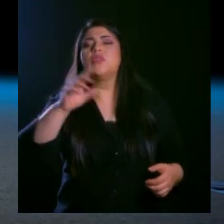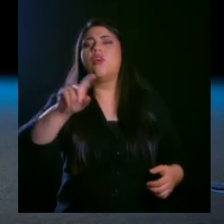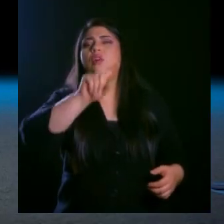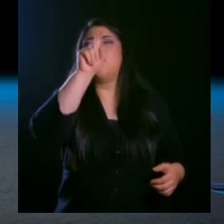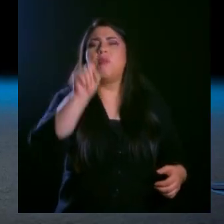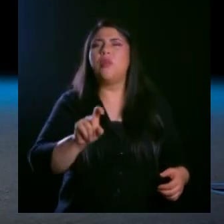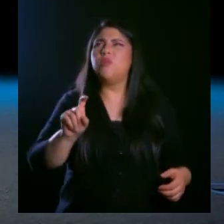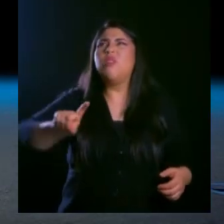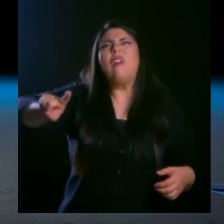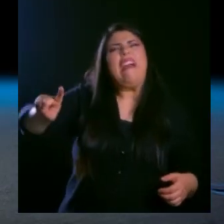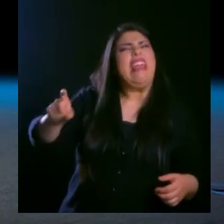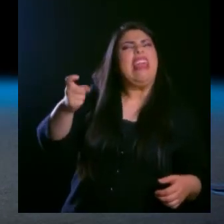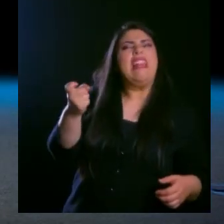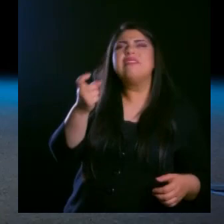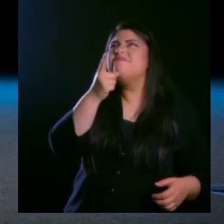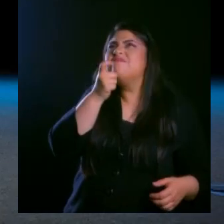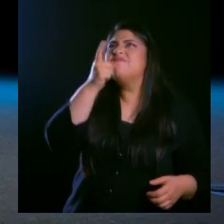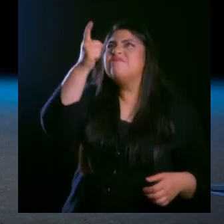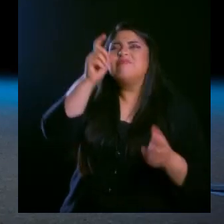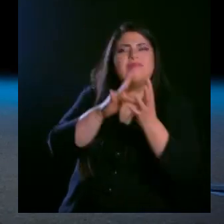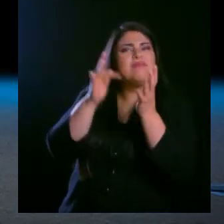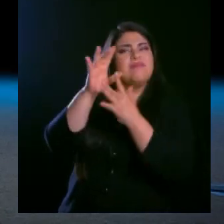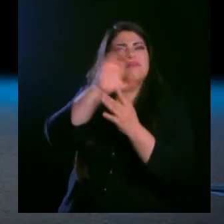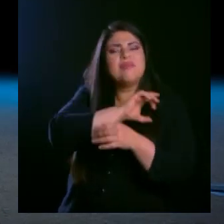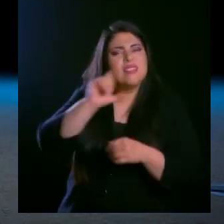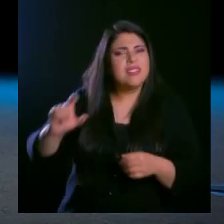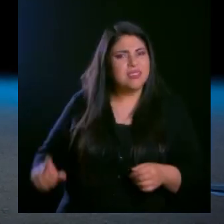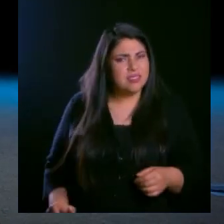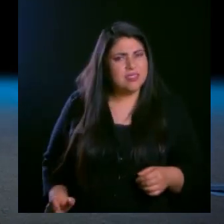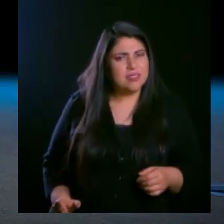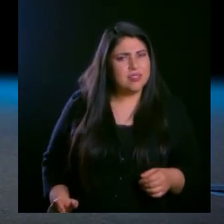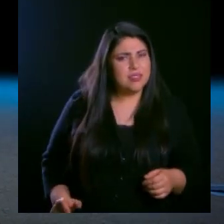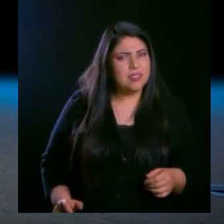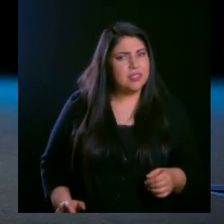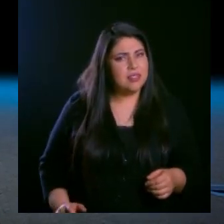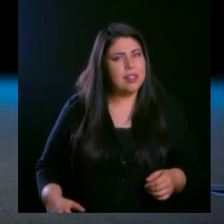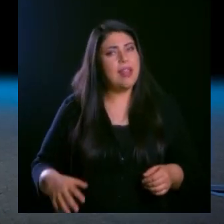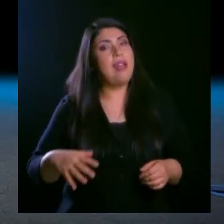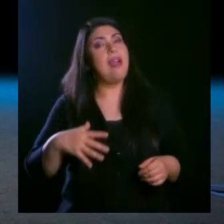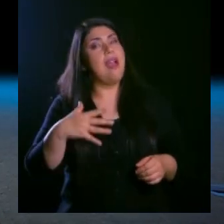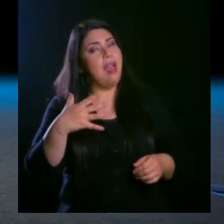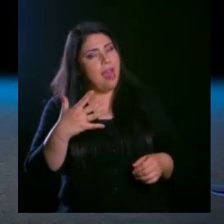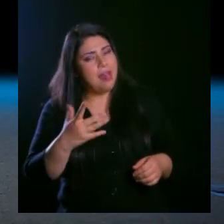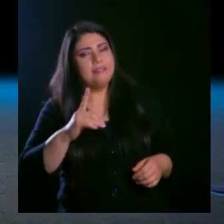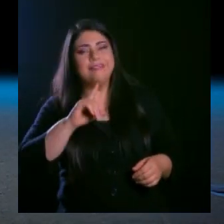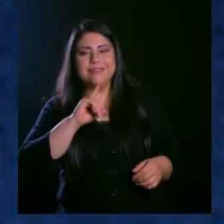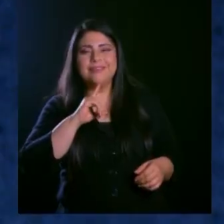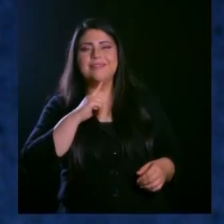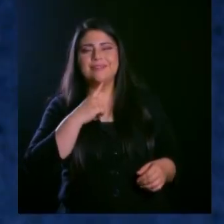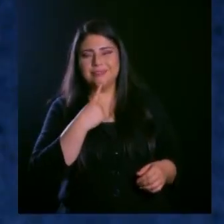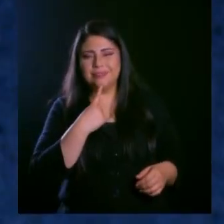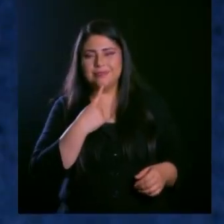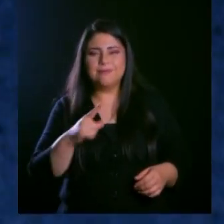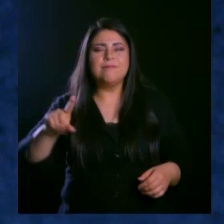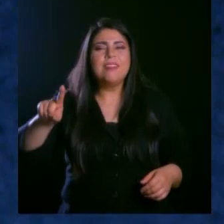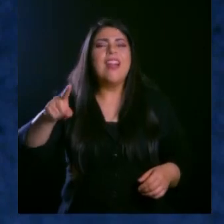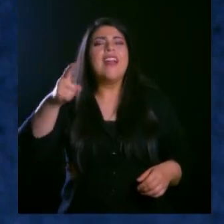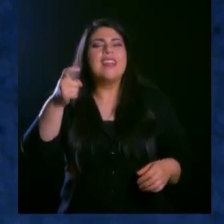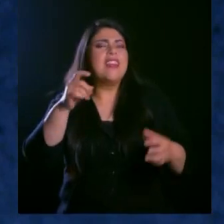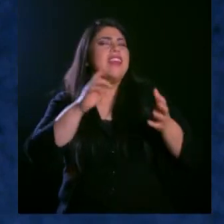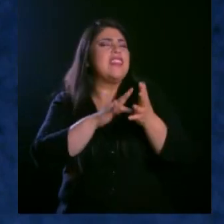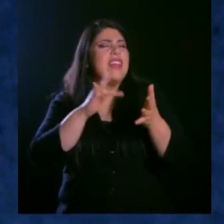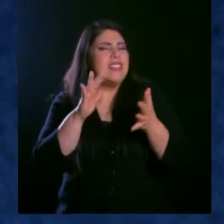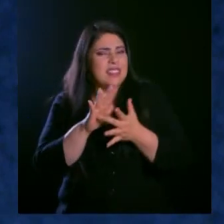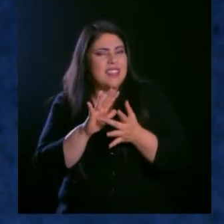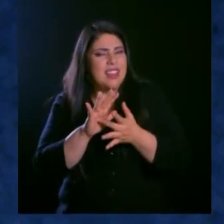o quién es? Entonces, yo creo que ahí ya nos vamos a poner un poco más serios del asunto, ¿verdad? ¿Quién es Cristo o